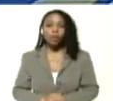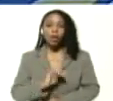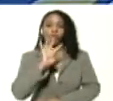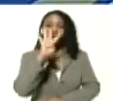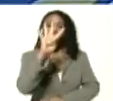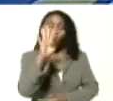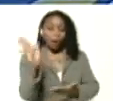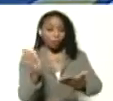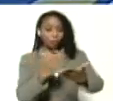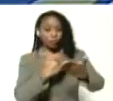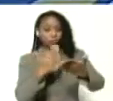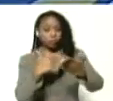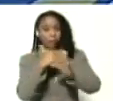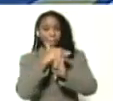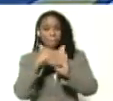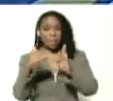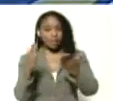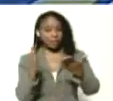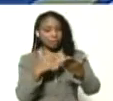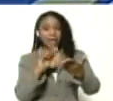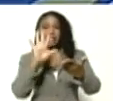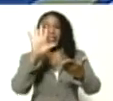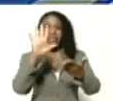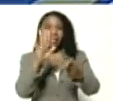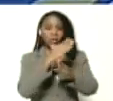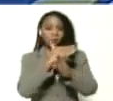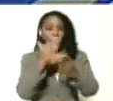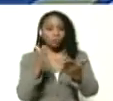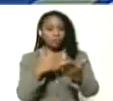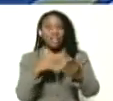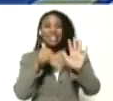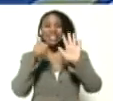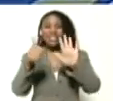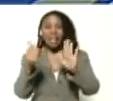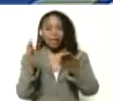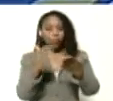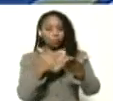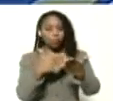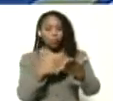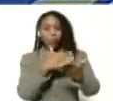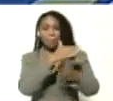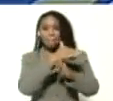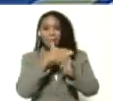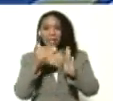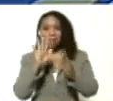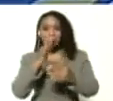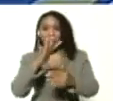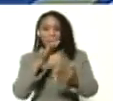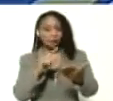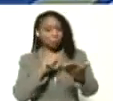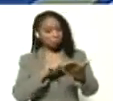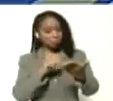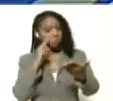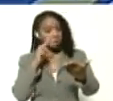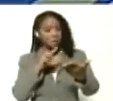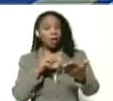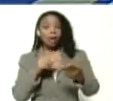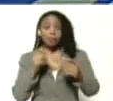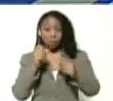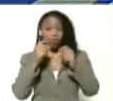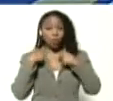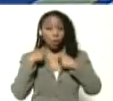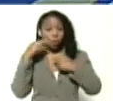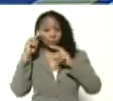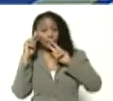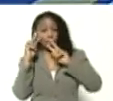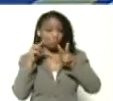páginas y media, cinco páginas y media, seis páginas y media, Aristóbulo. Me llama mucho la atención porque es la tesis